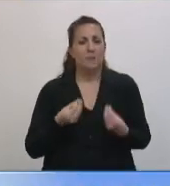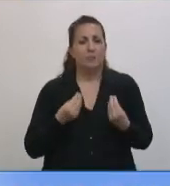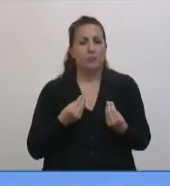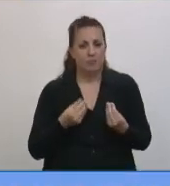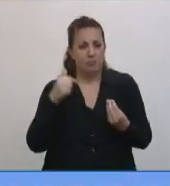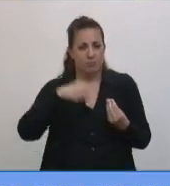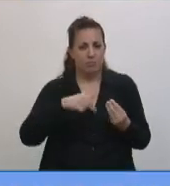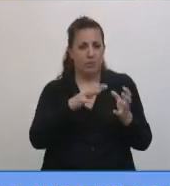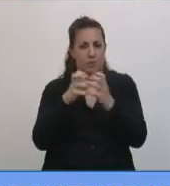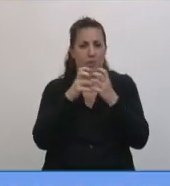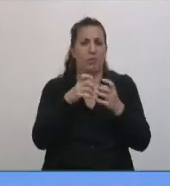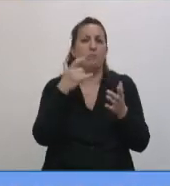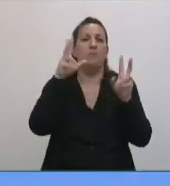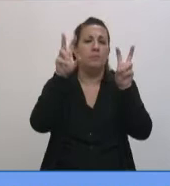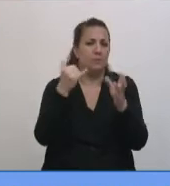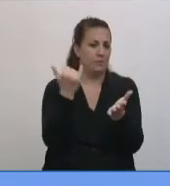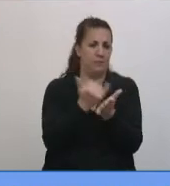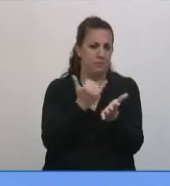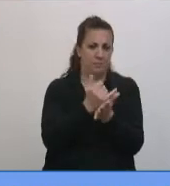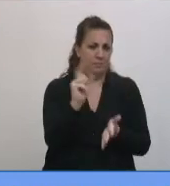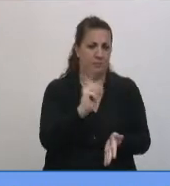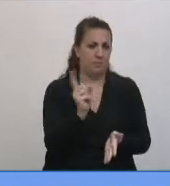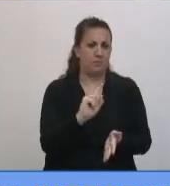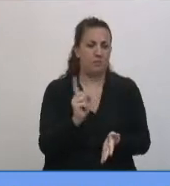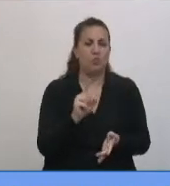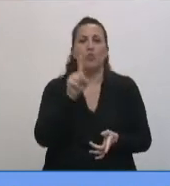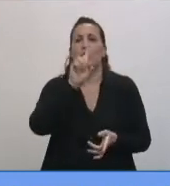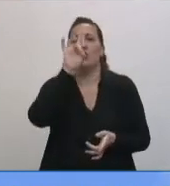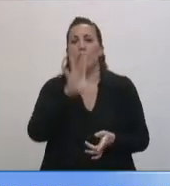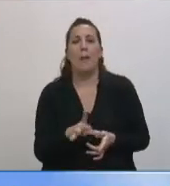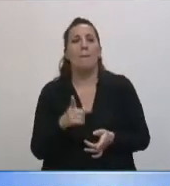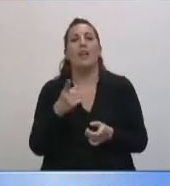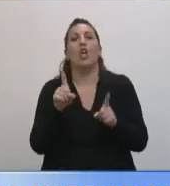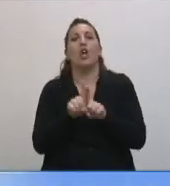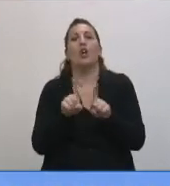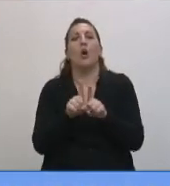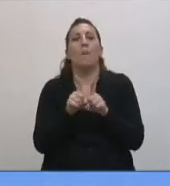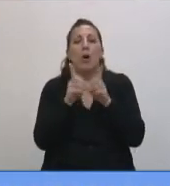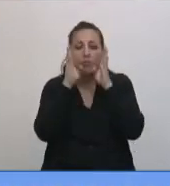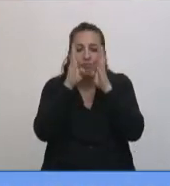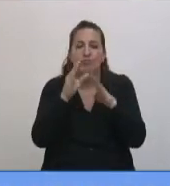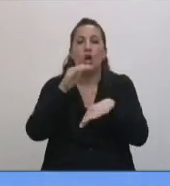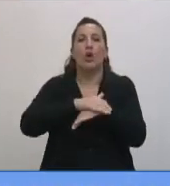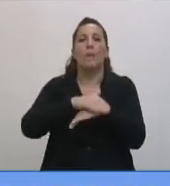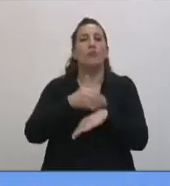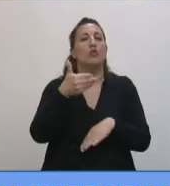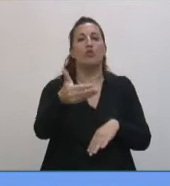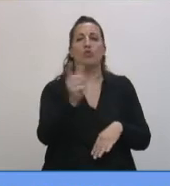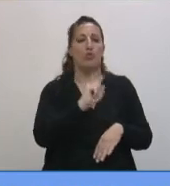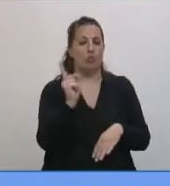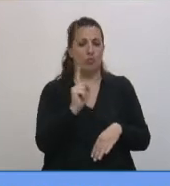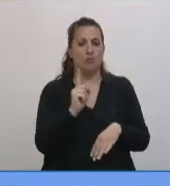tratamiento a un tema que no es menor, a un tema que no solo representa un compromiso con el futuro, sino que también constituye